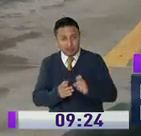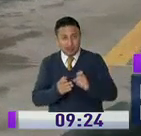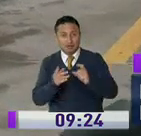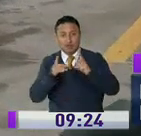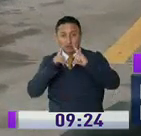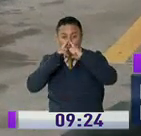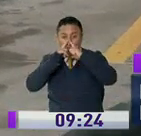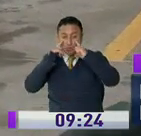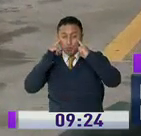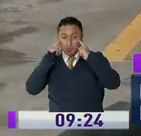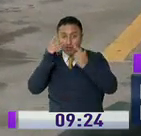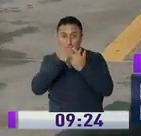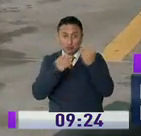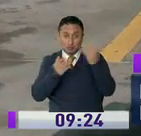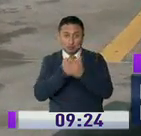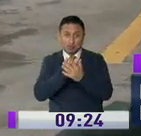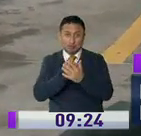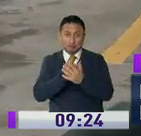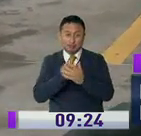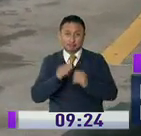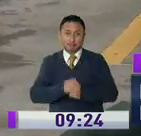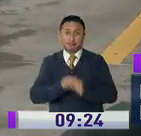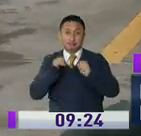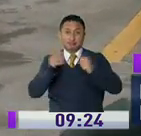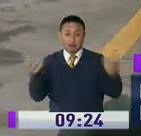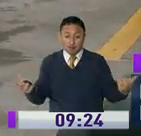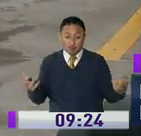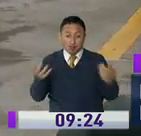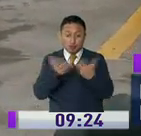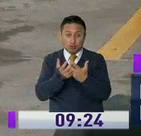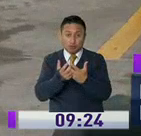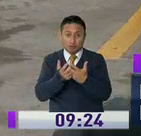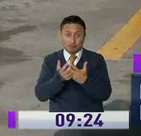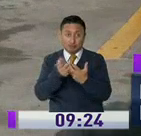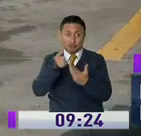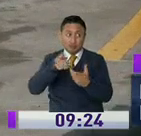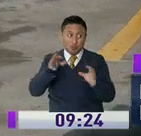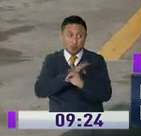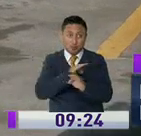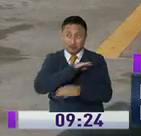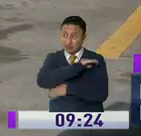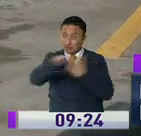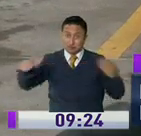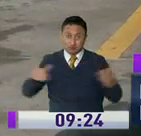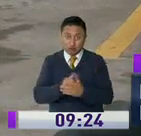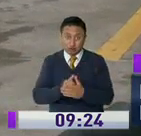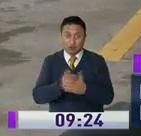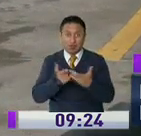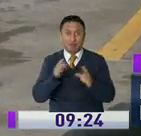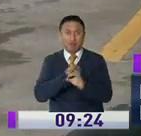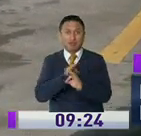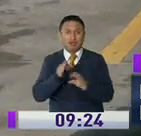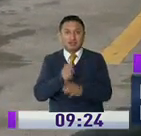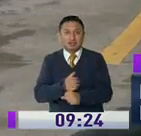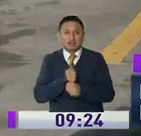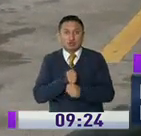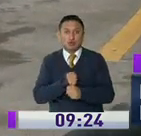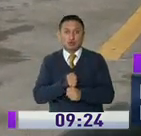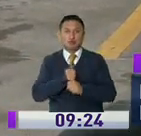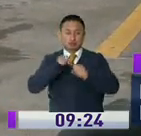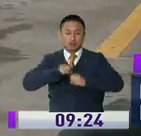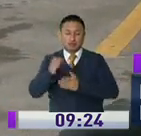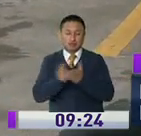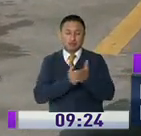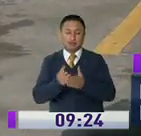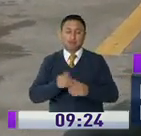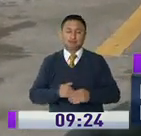mascarilla, deben usar guantes y en conjunto con la sumatoria de estas dos acciones vamos a poder garantizar